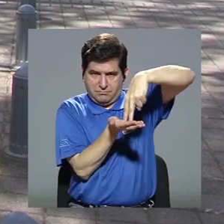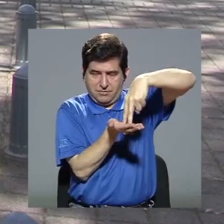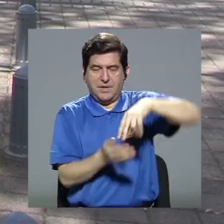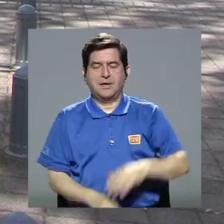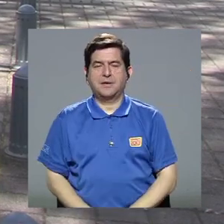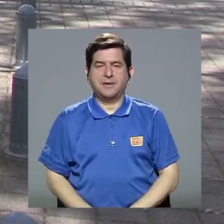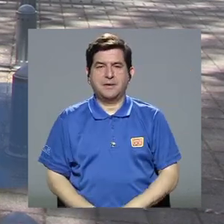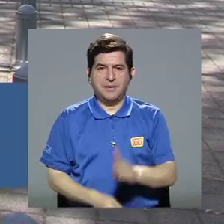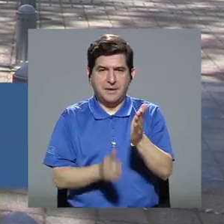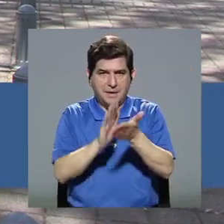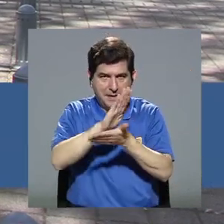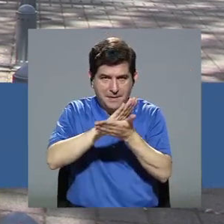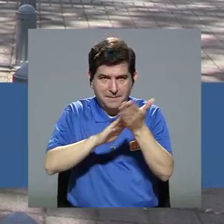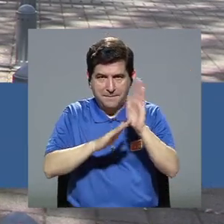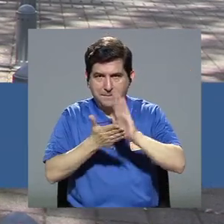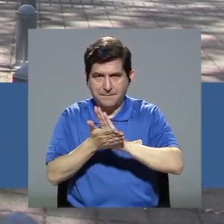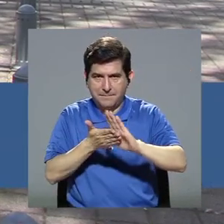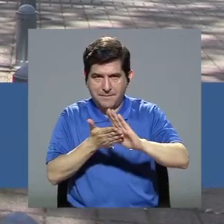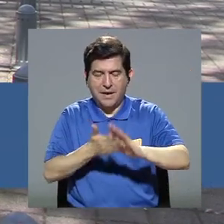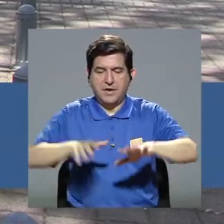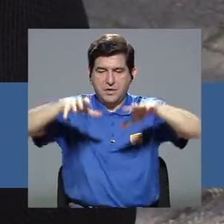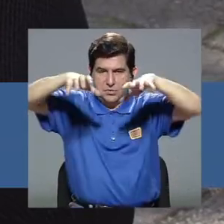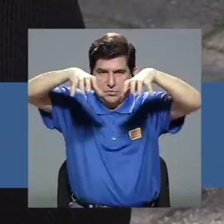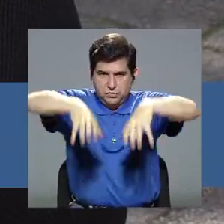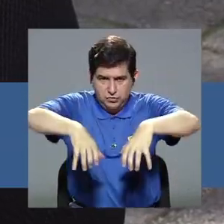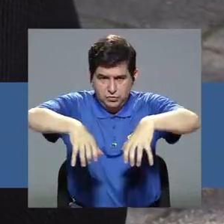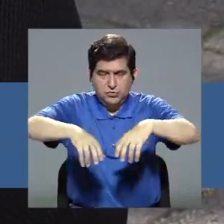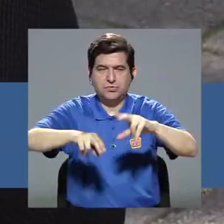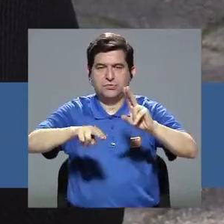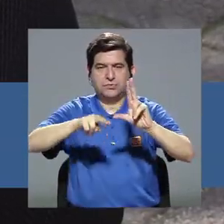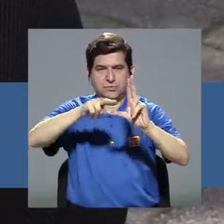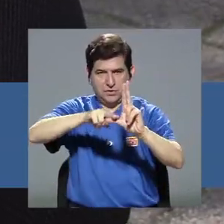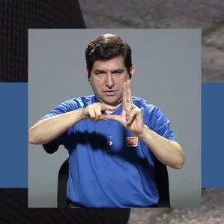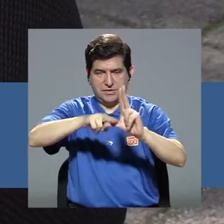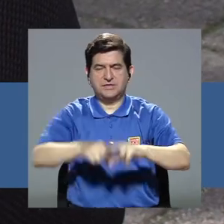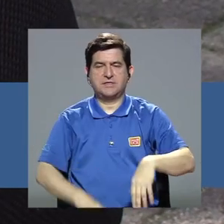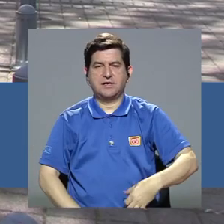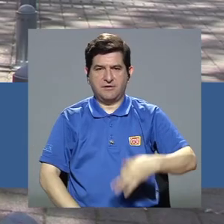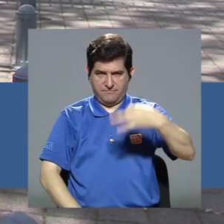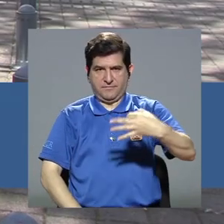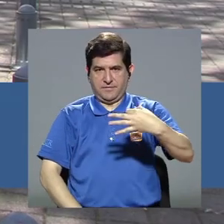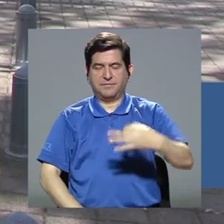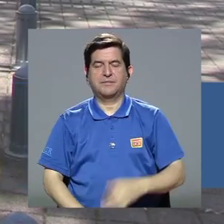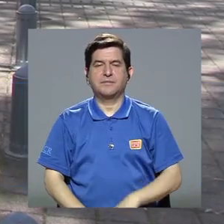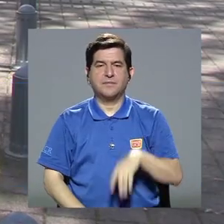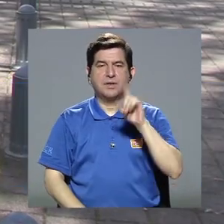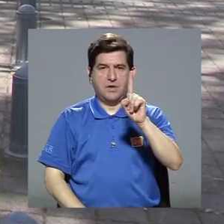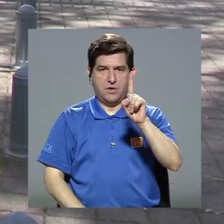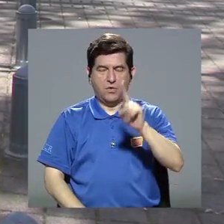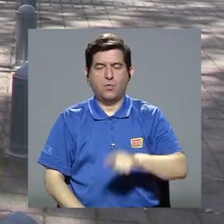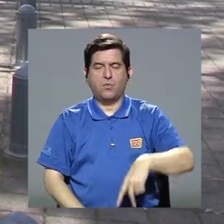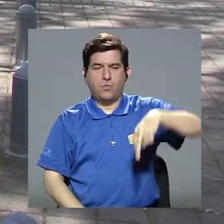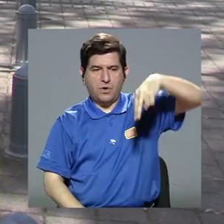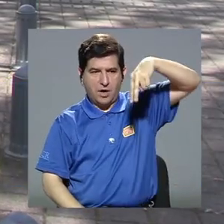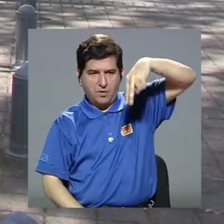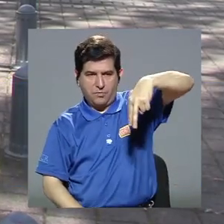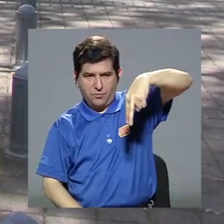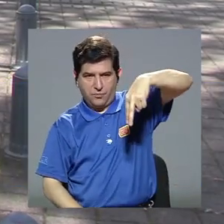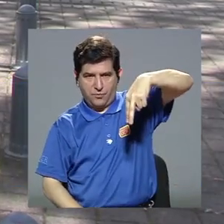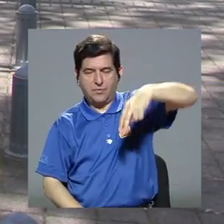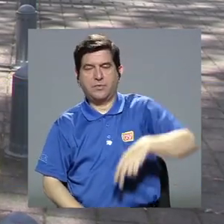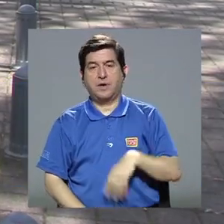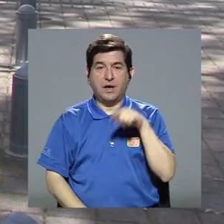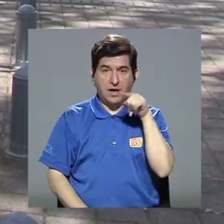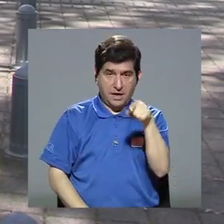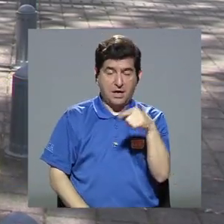vamos a colocar las manos sobre la silla, un respaldar o una superficie que sea firme, una pierna del lado externo